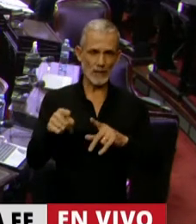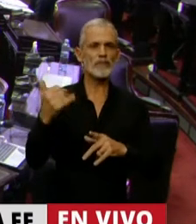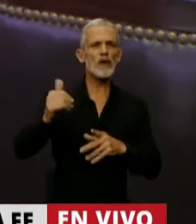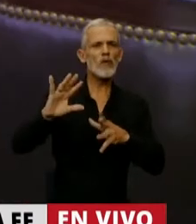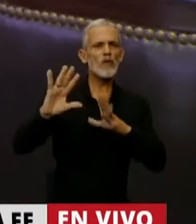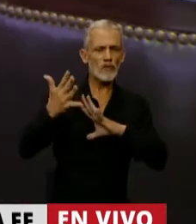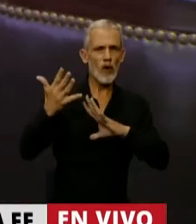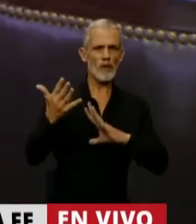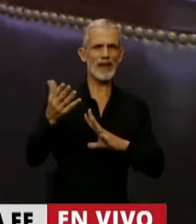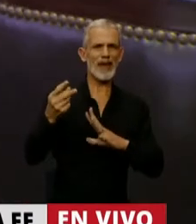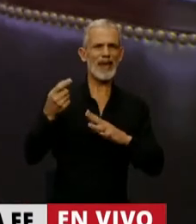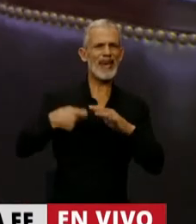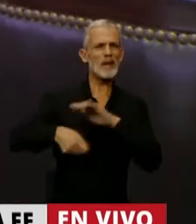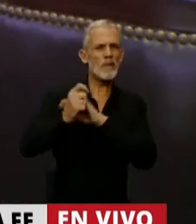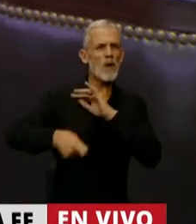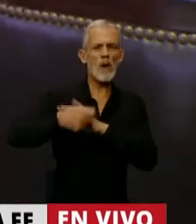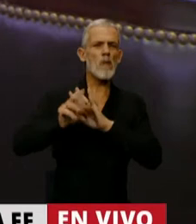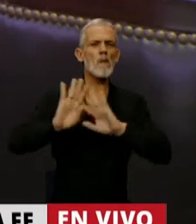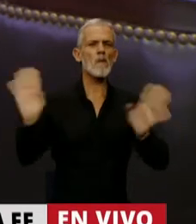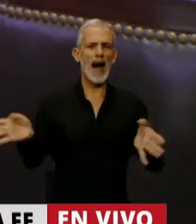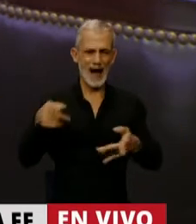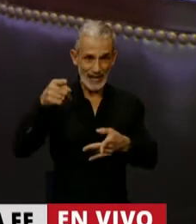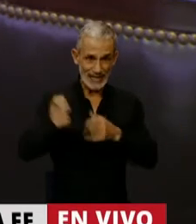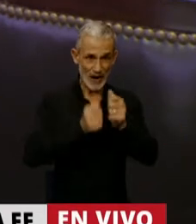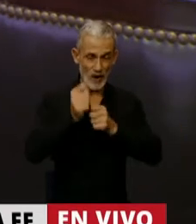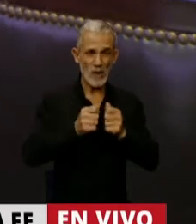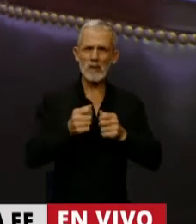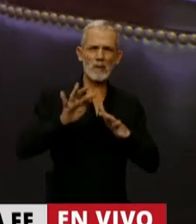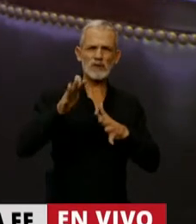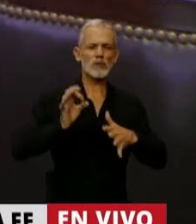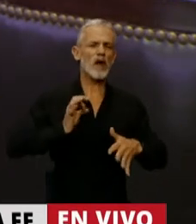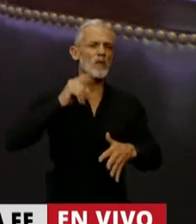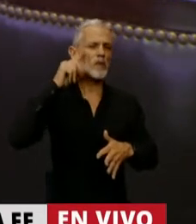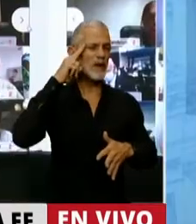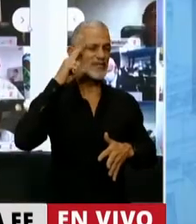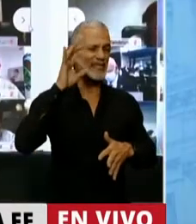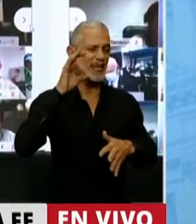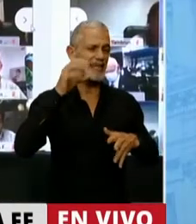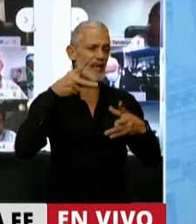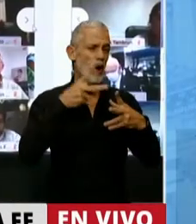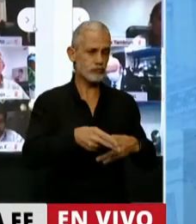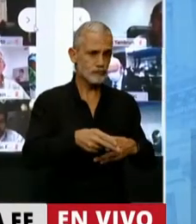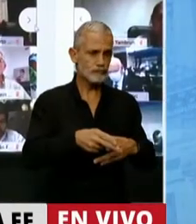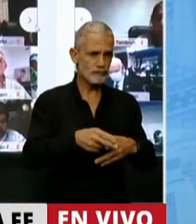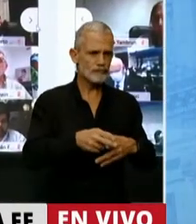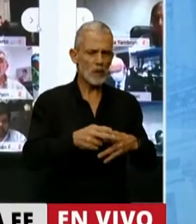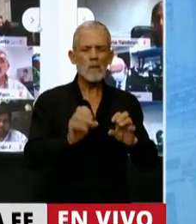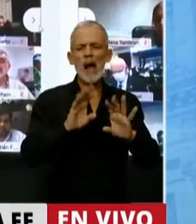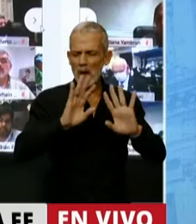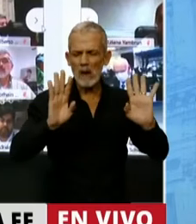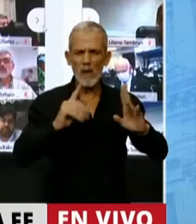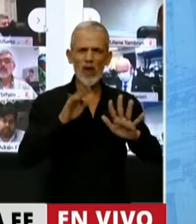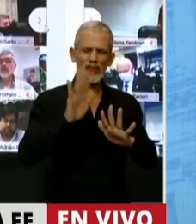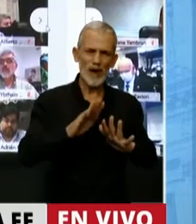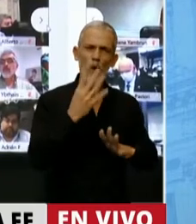modelo de sustitución de importaciones de la Argentina que se detiene a mediados de los 70, con todos sus defectos, nos dejó un país